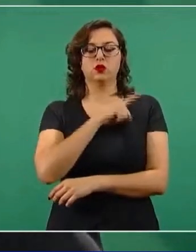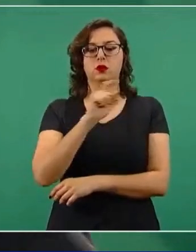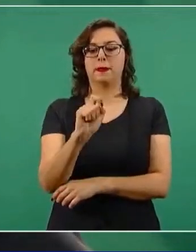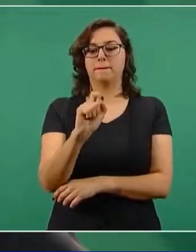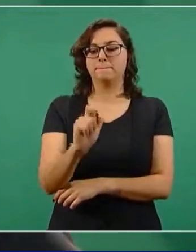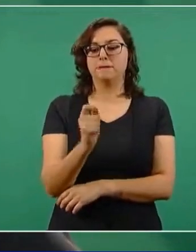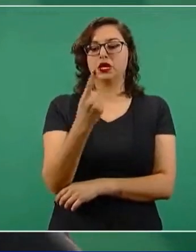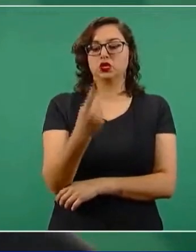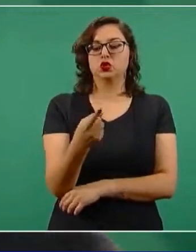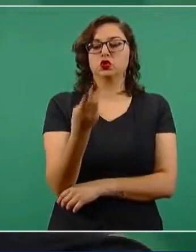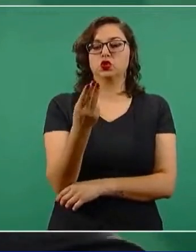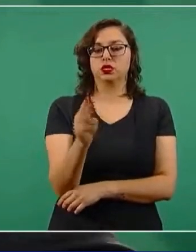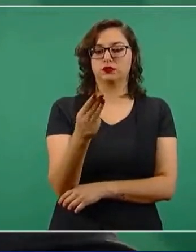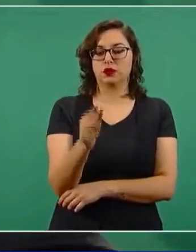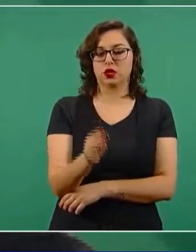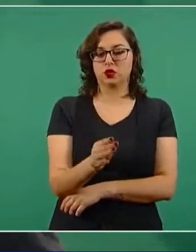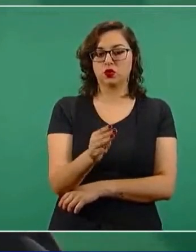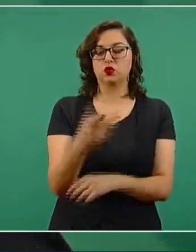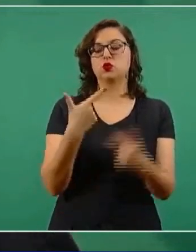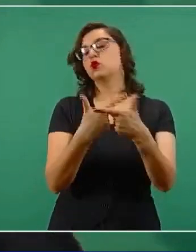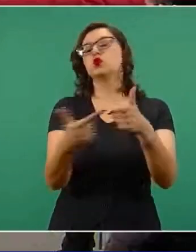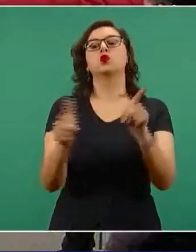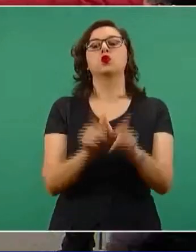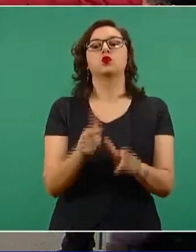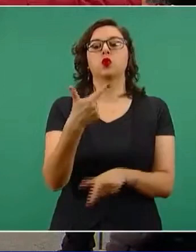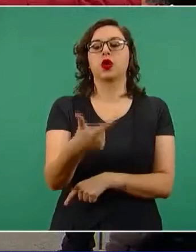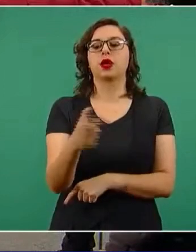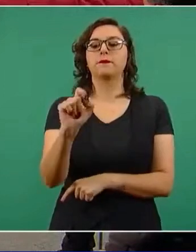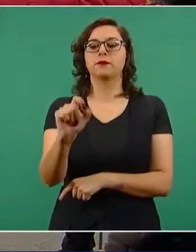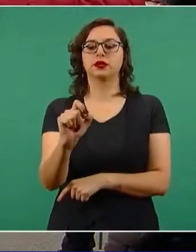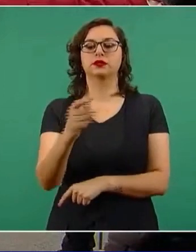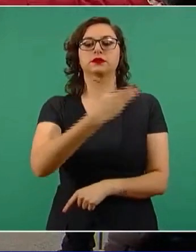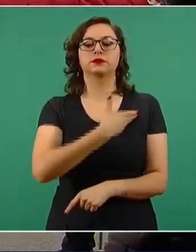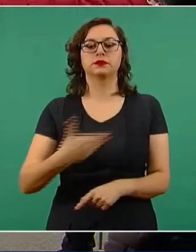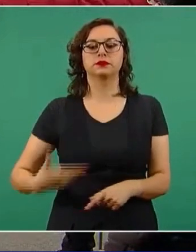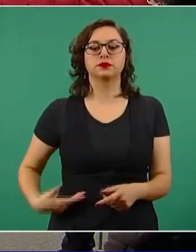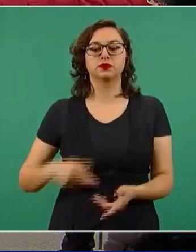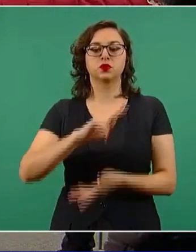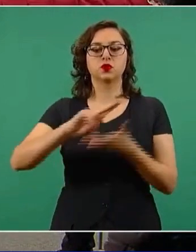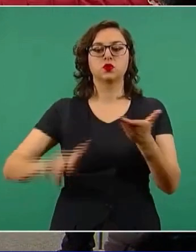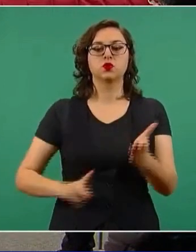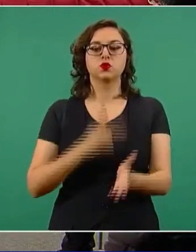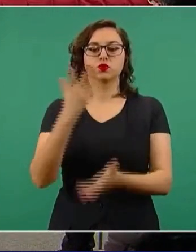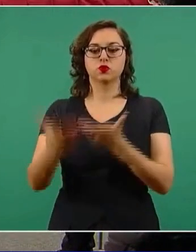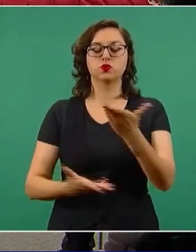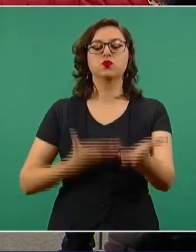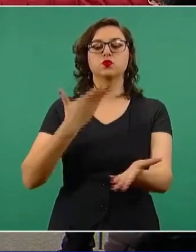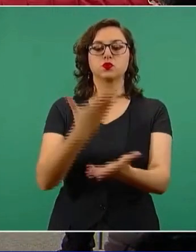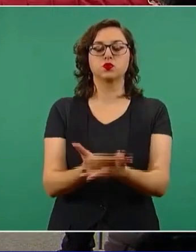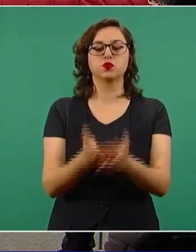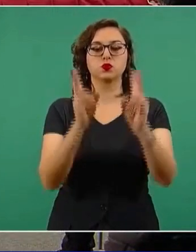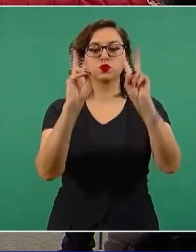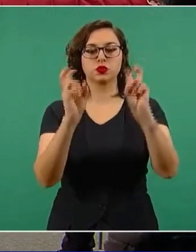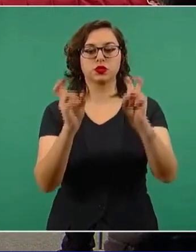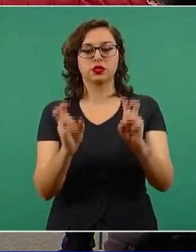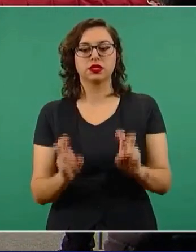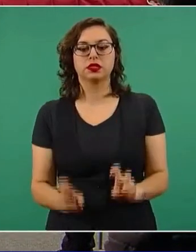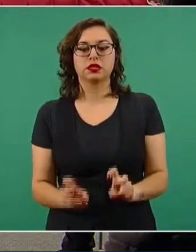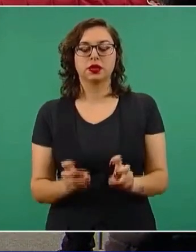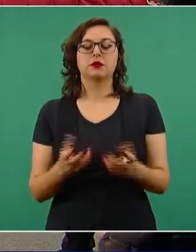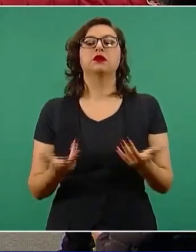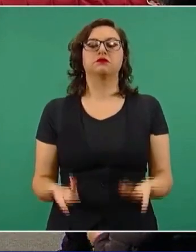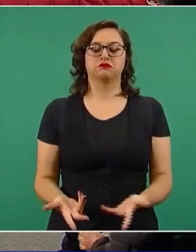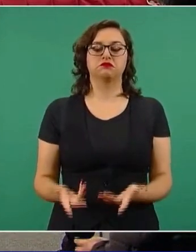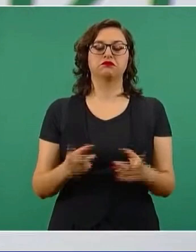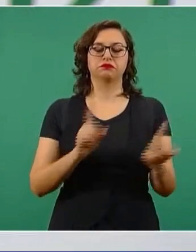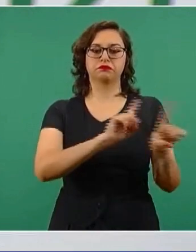o la próxima semana. Nuestro presidente va a hacer sus comentarios, planteamientos en esa cumbre, que en buena medida